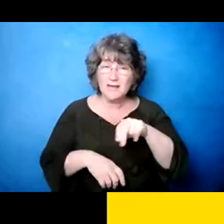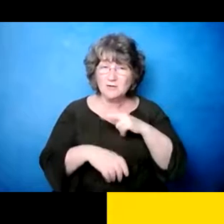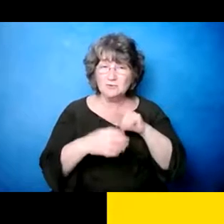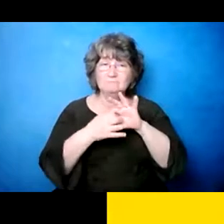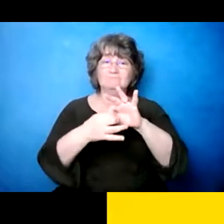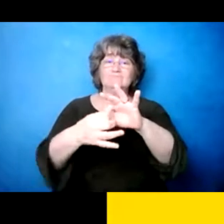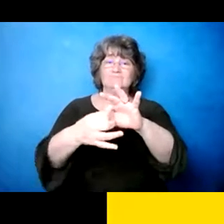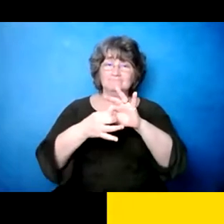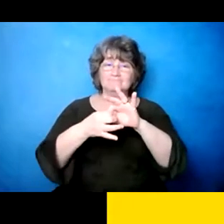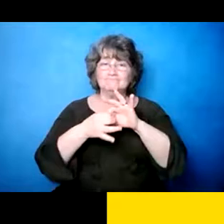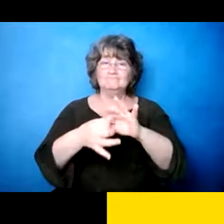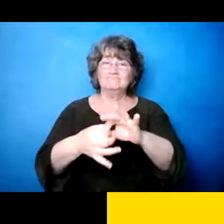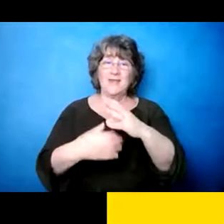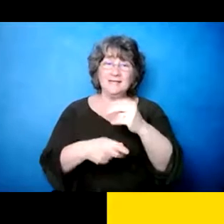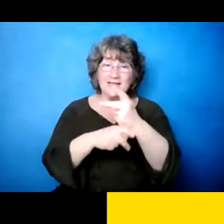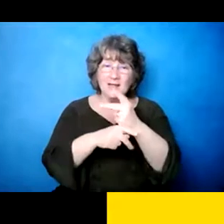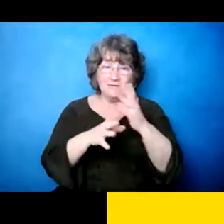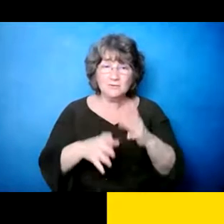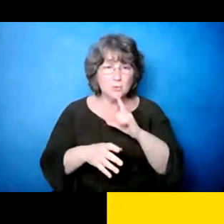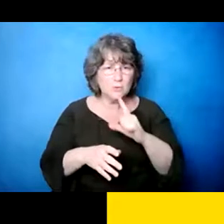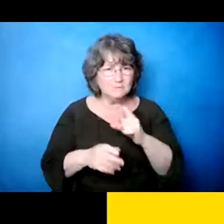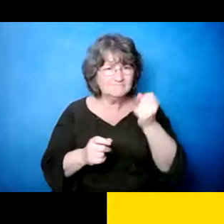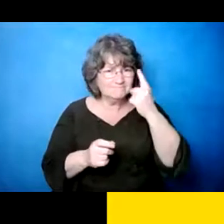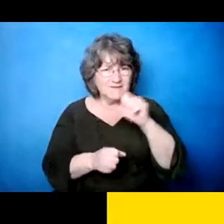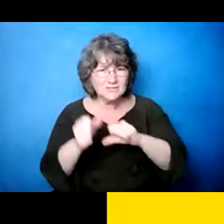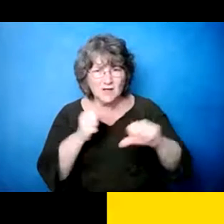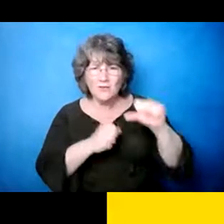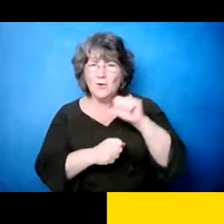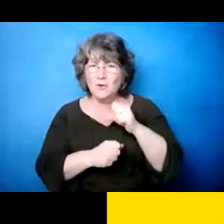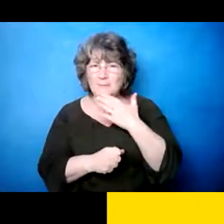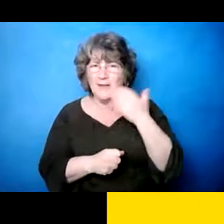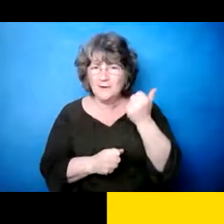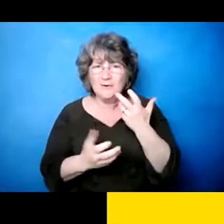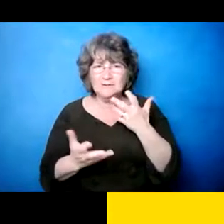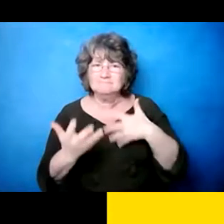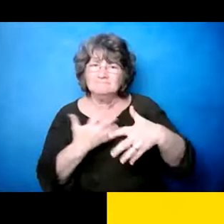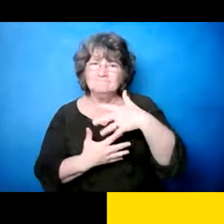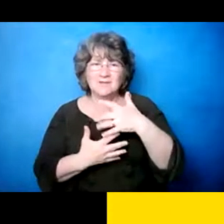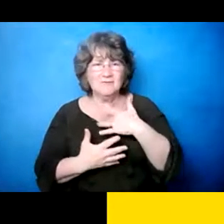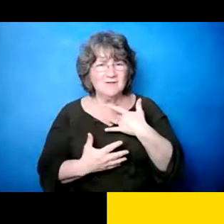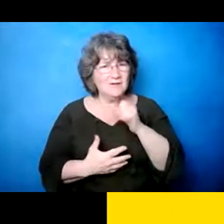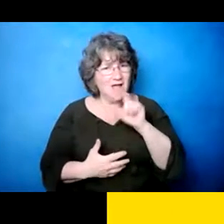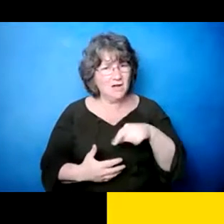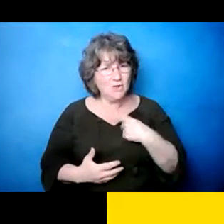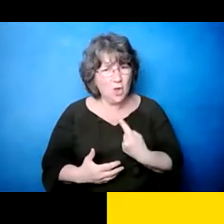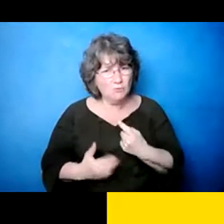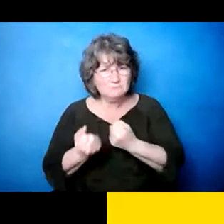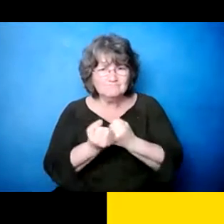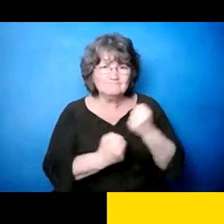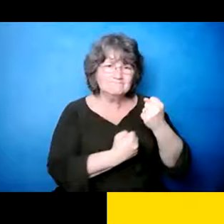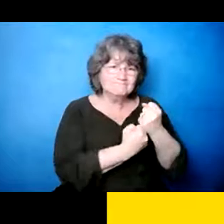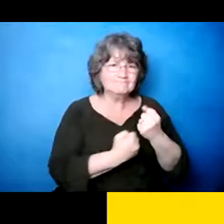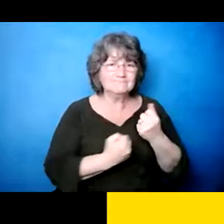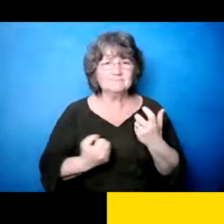un enlace natural y esos proveedores de, de, cuidado que hay un entendimiento mutuo, que no estamos solos.